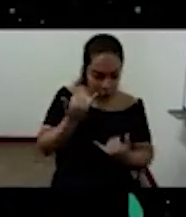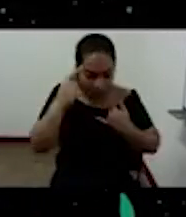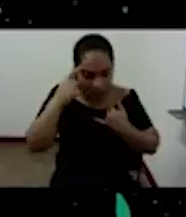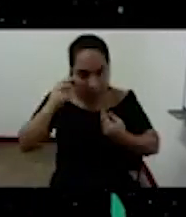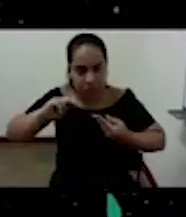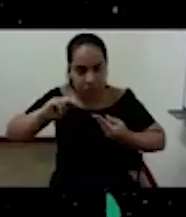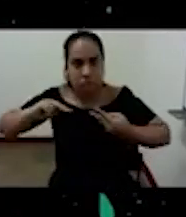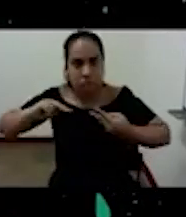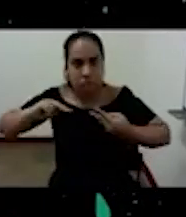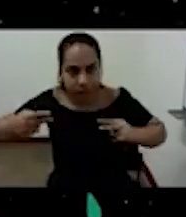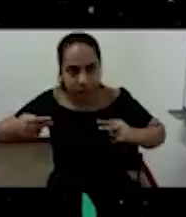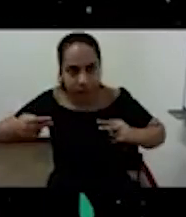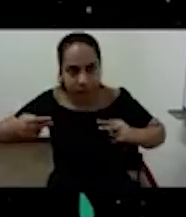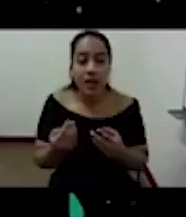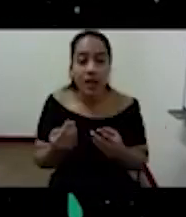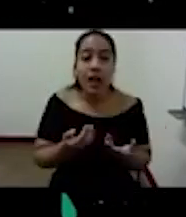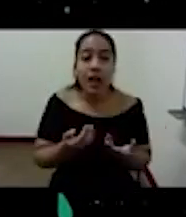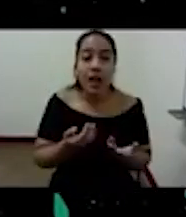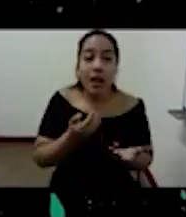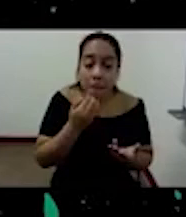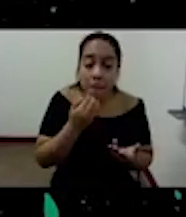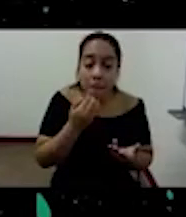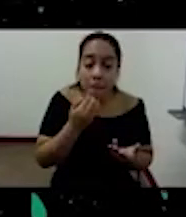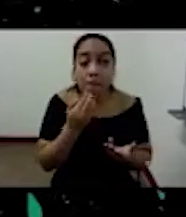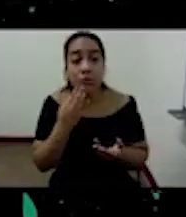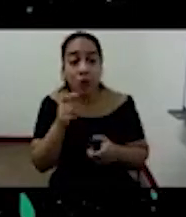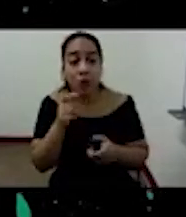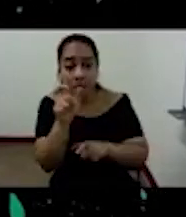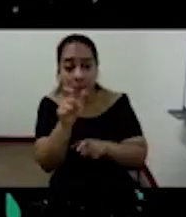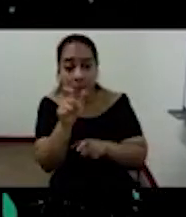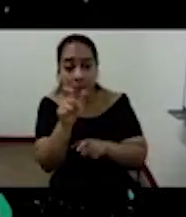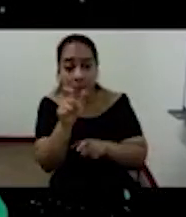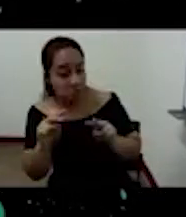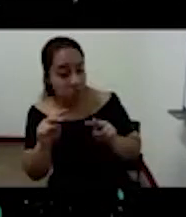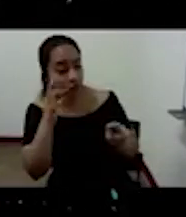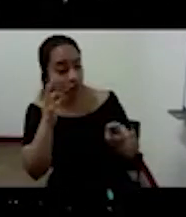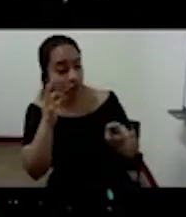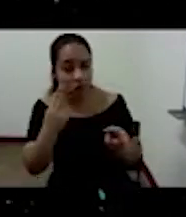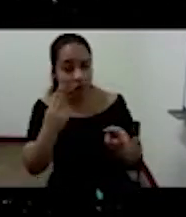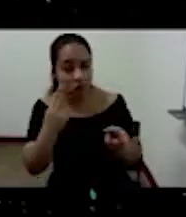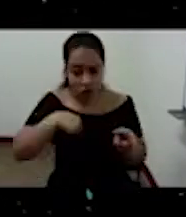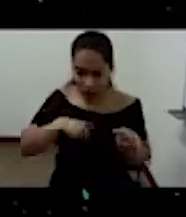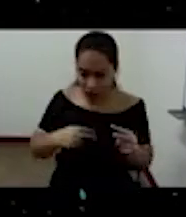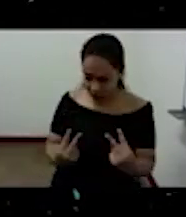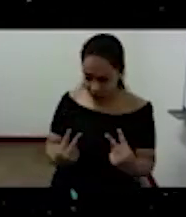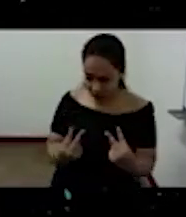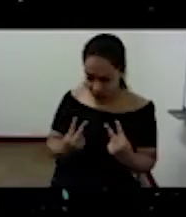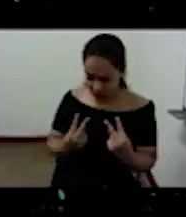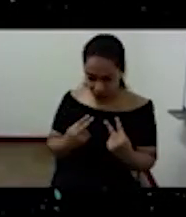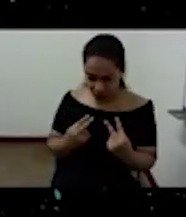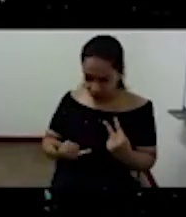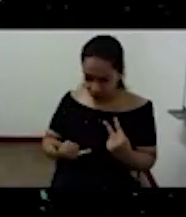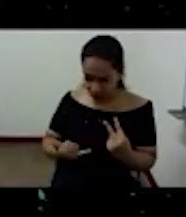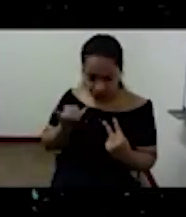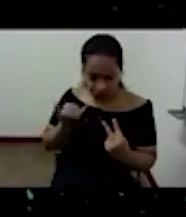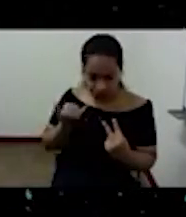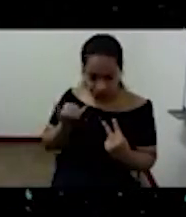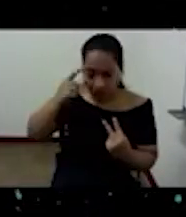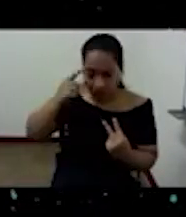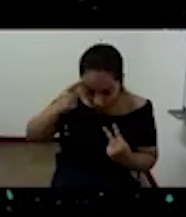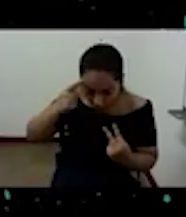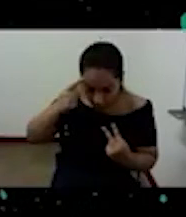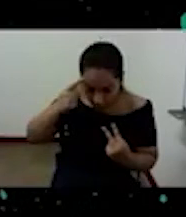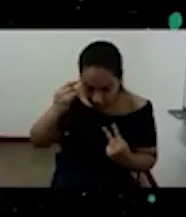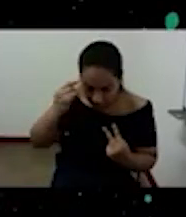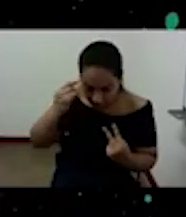otros ven muy bien que no somos lo que pensábamos de